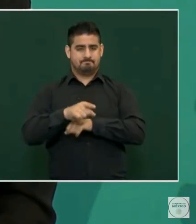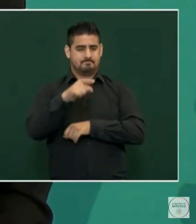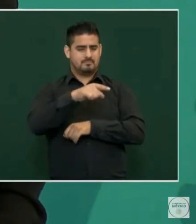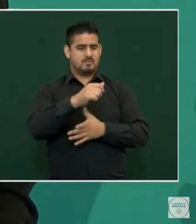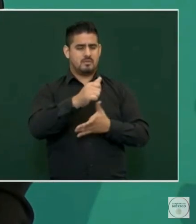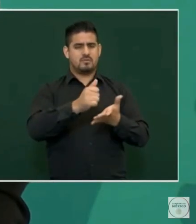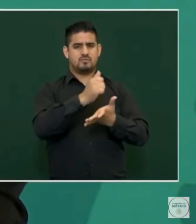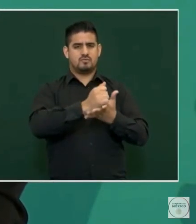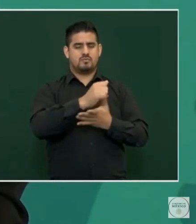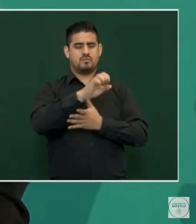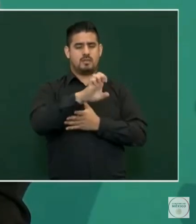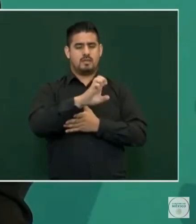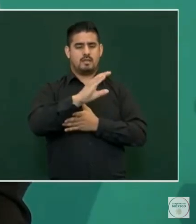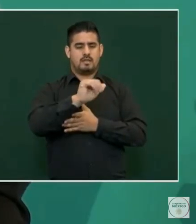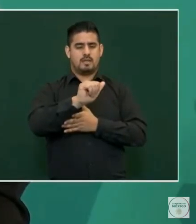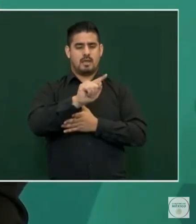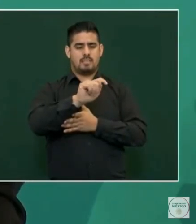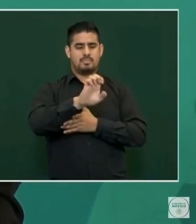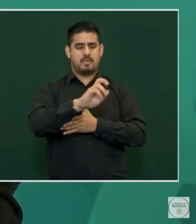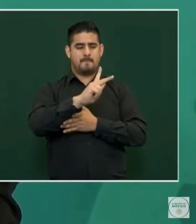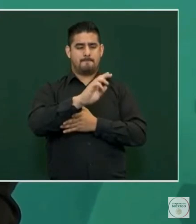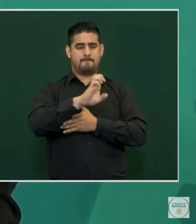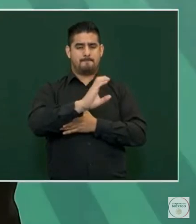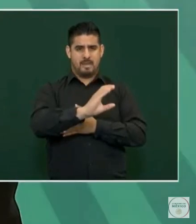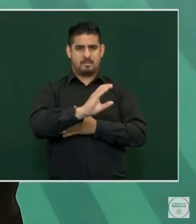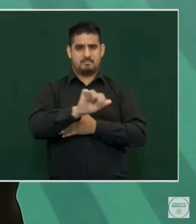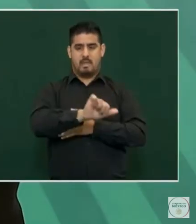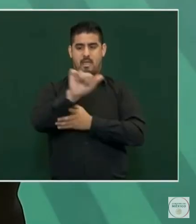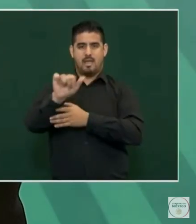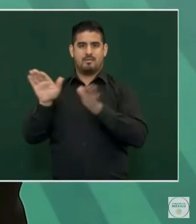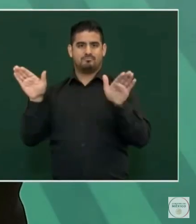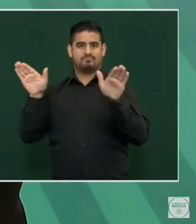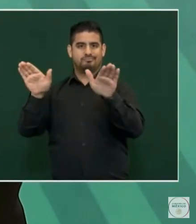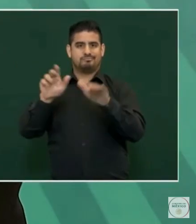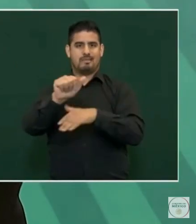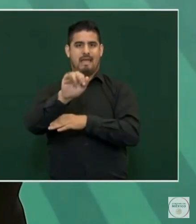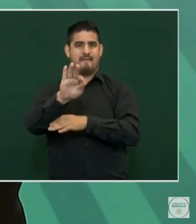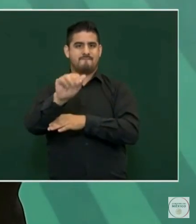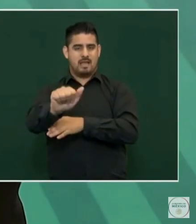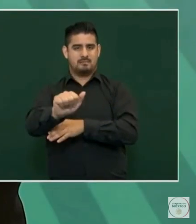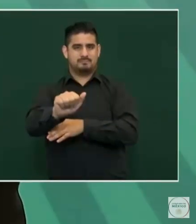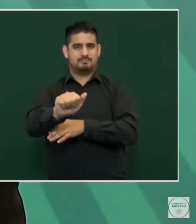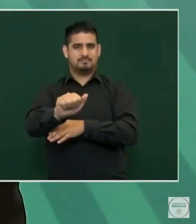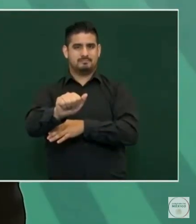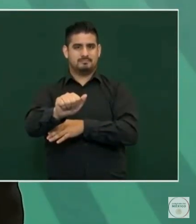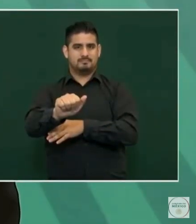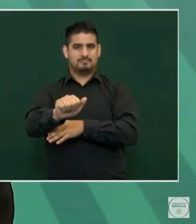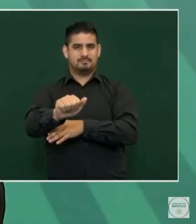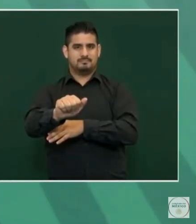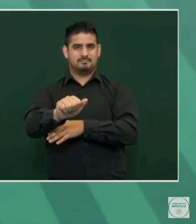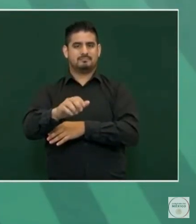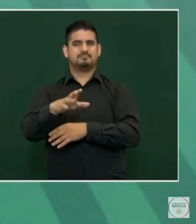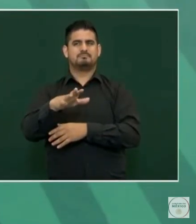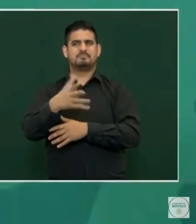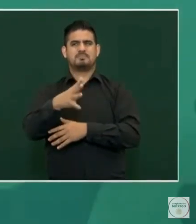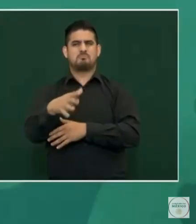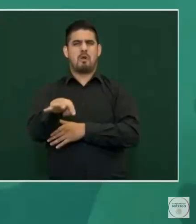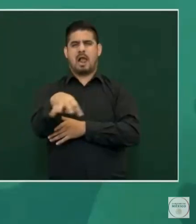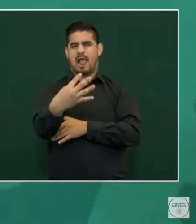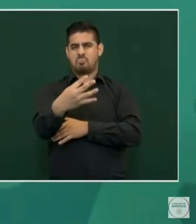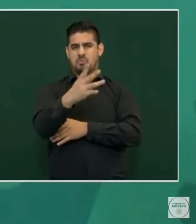al aeropuerto Felipe Ángeles. Son 14